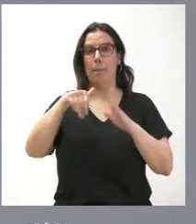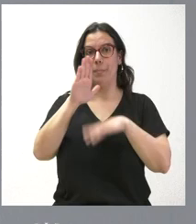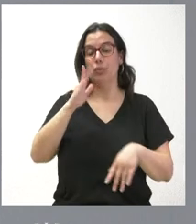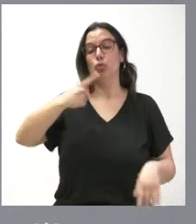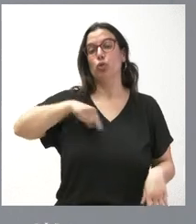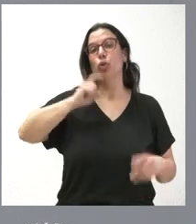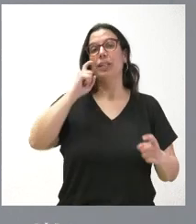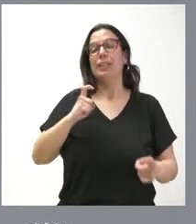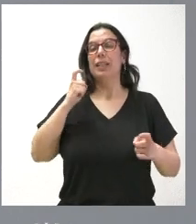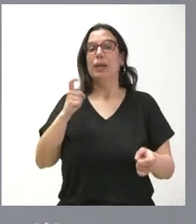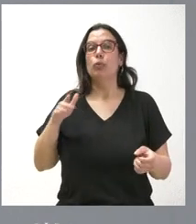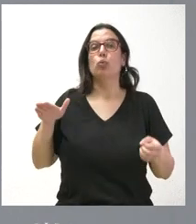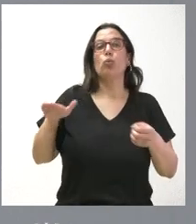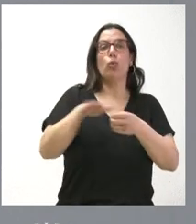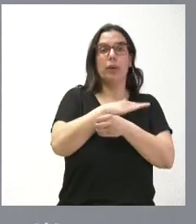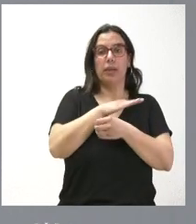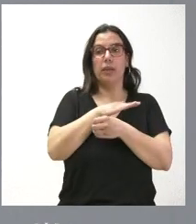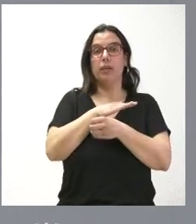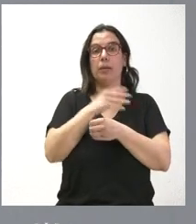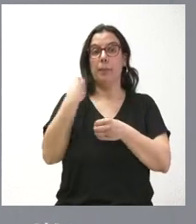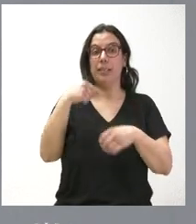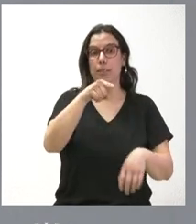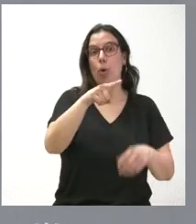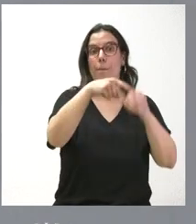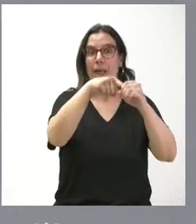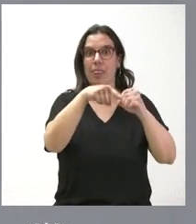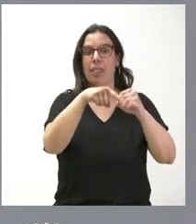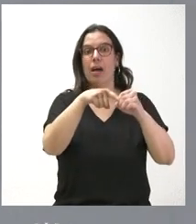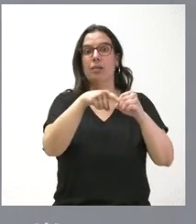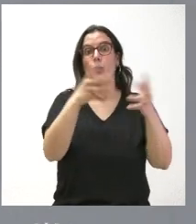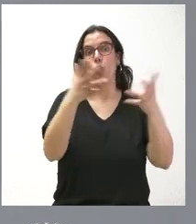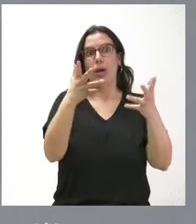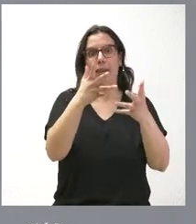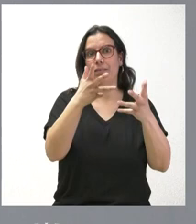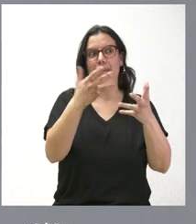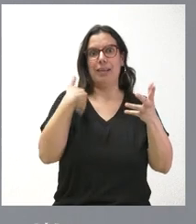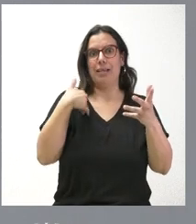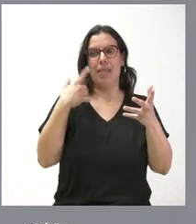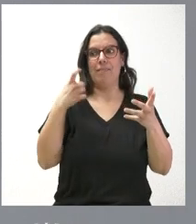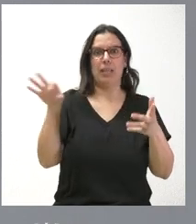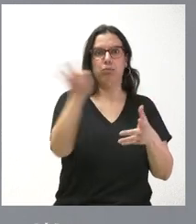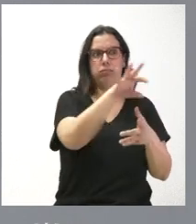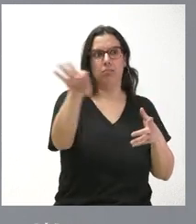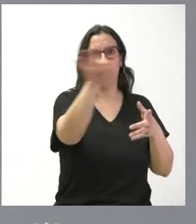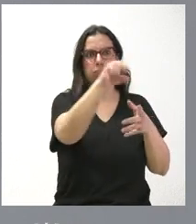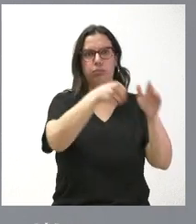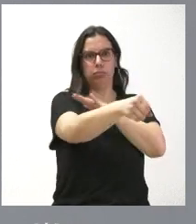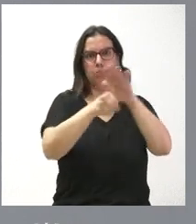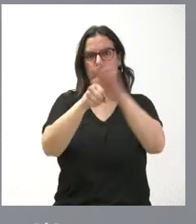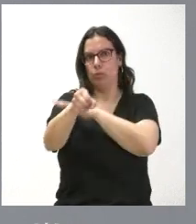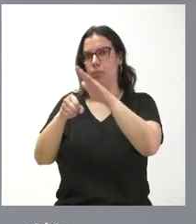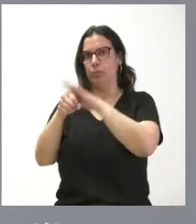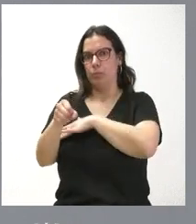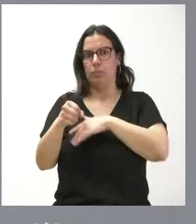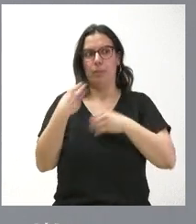procurando es que se cubren a través del mismo aquellas plazas de más urgente necesidad, las que actualmente están